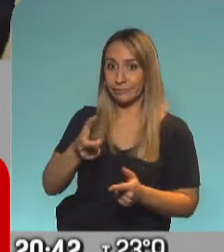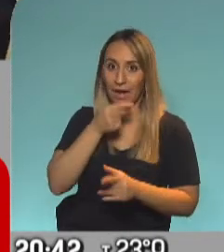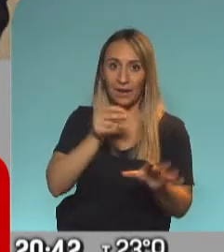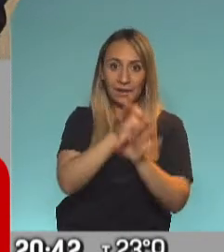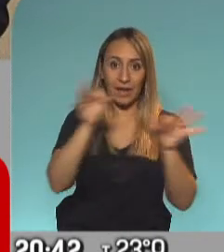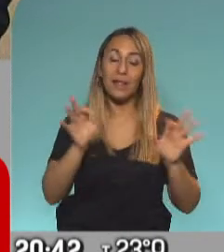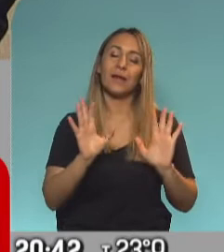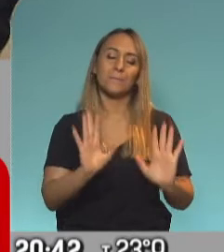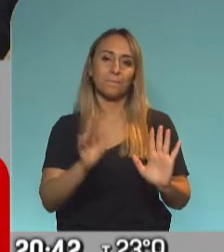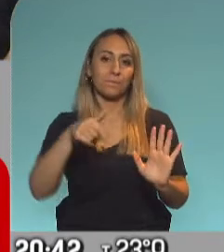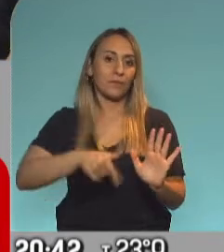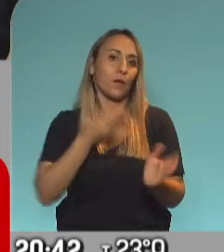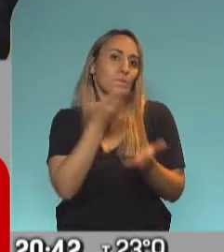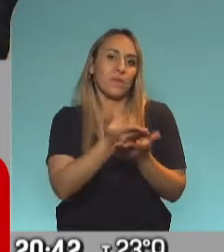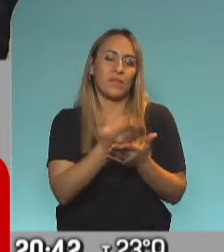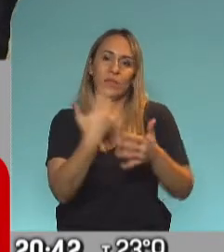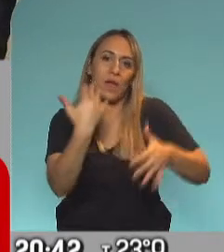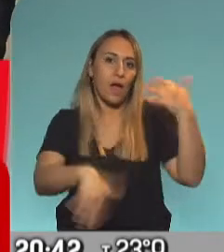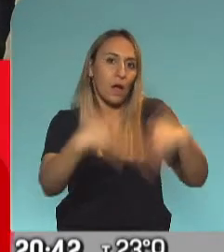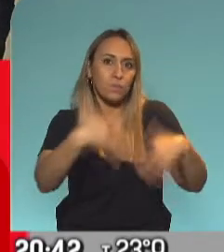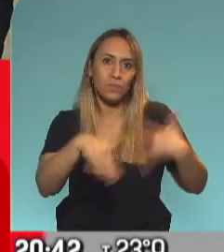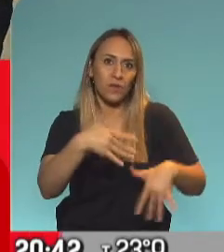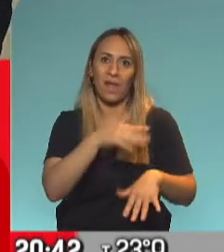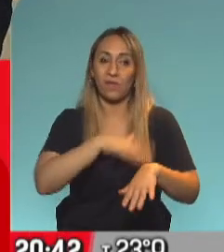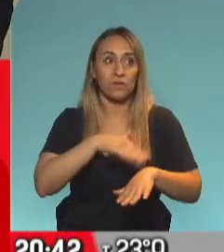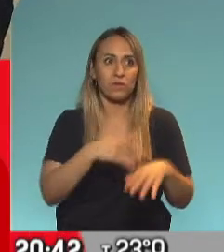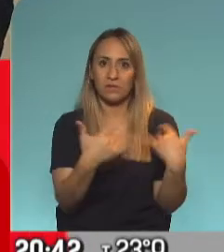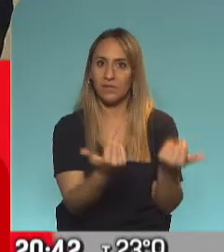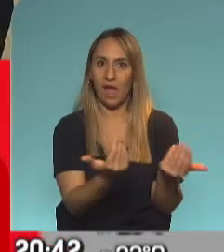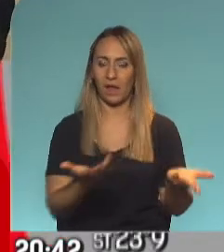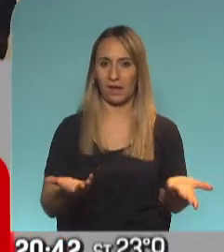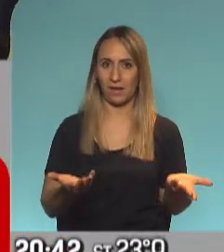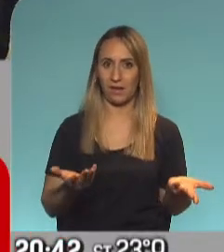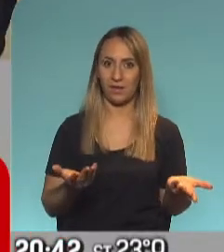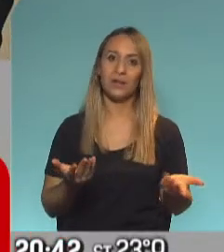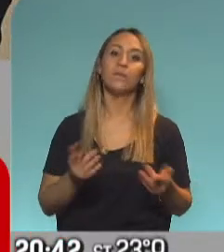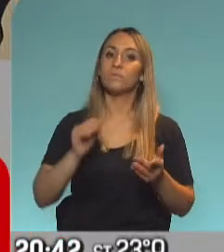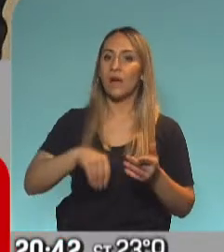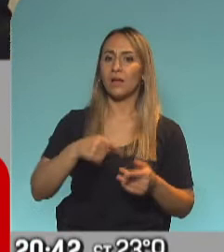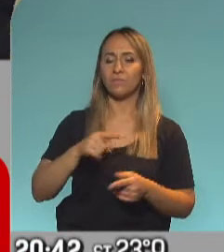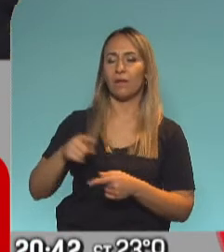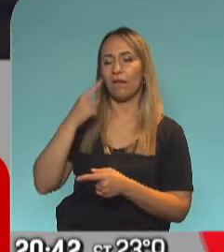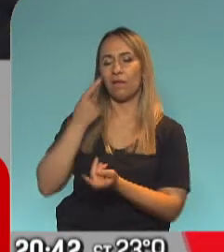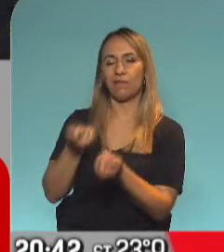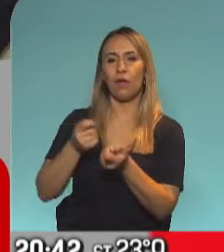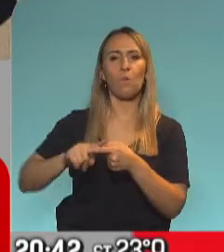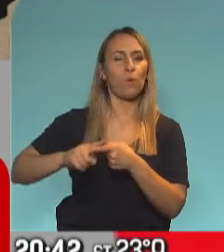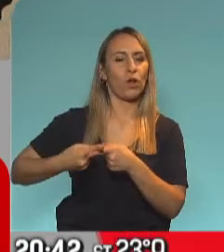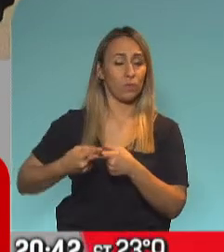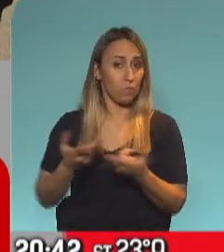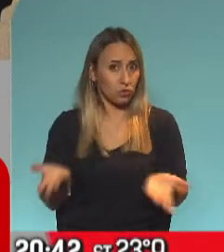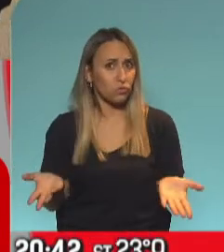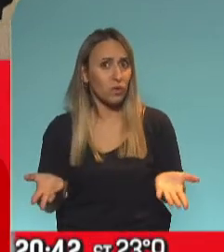que se aceleren los tiempos. Eso fue lo más importante. Y además dijo, tiene intenciones políticas. Claramente tiene